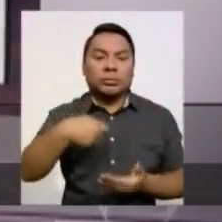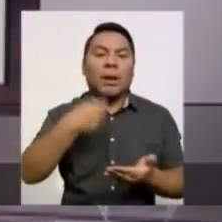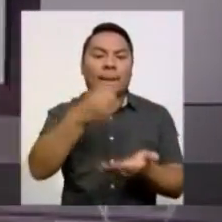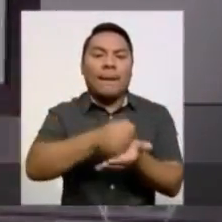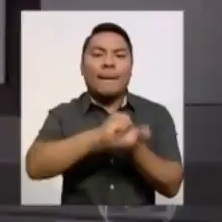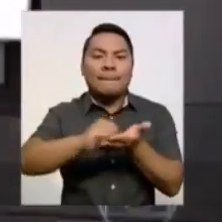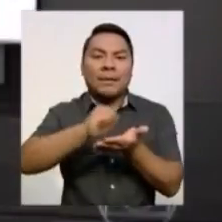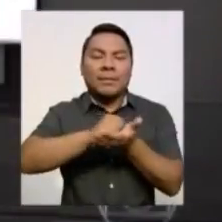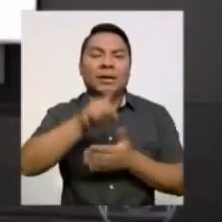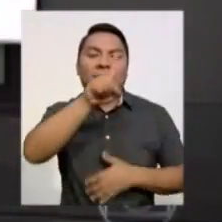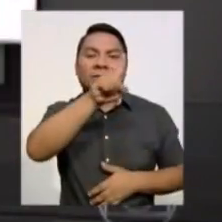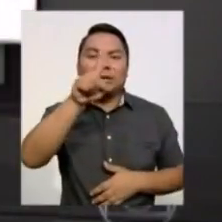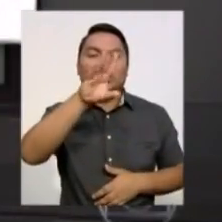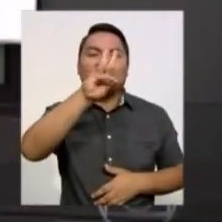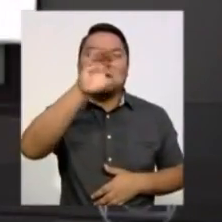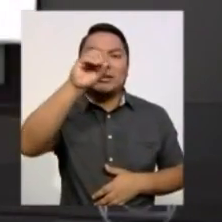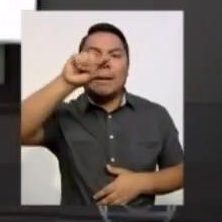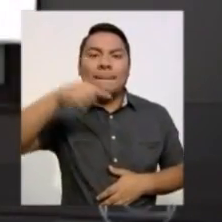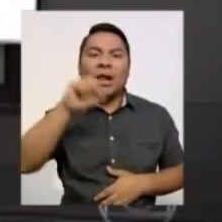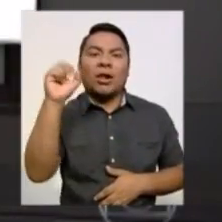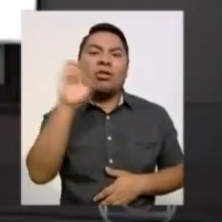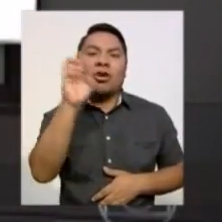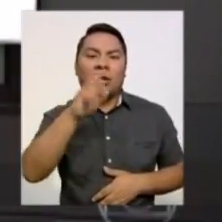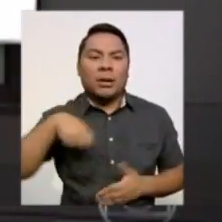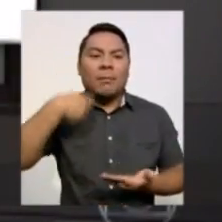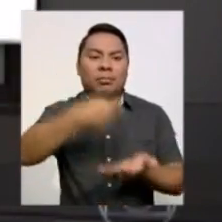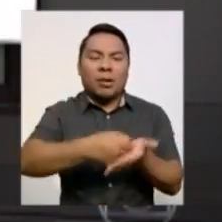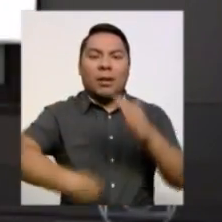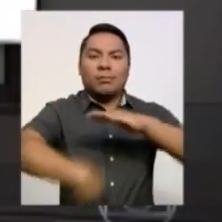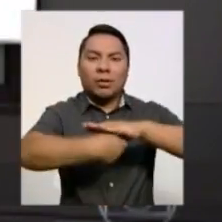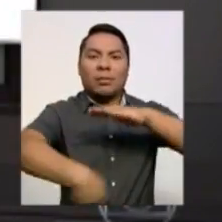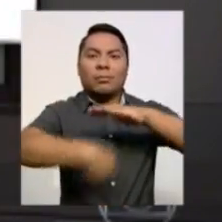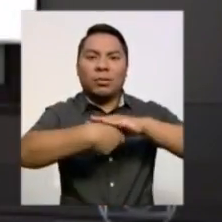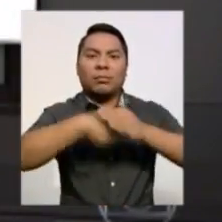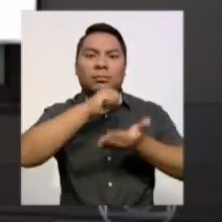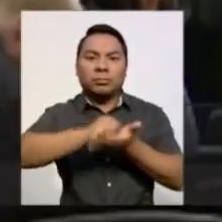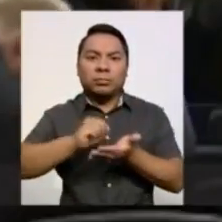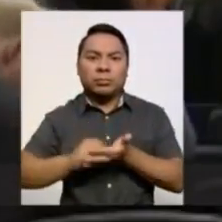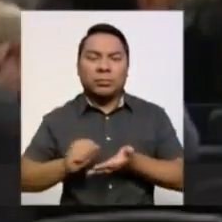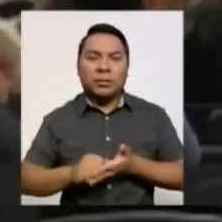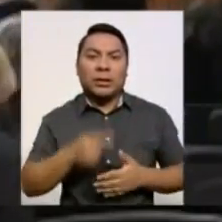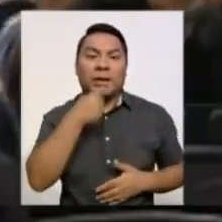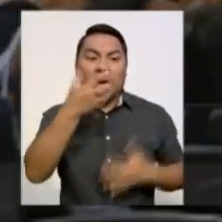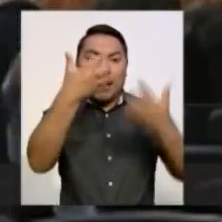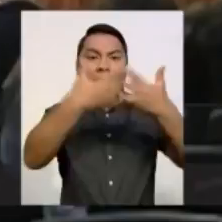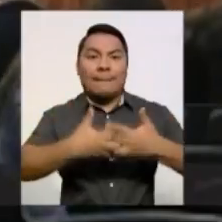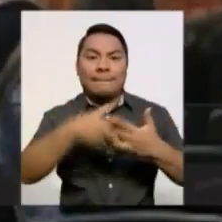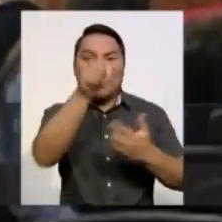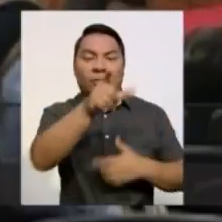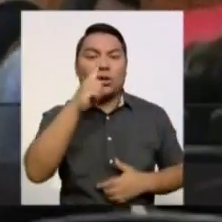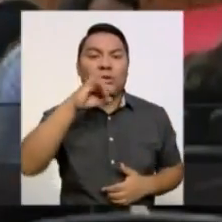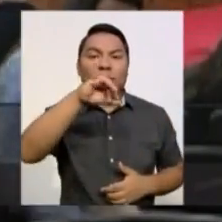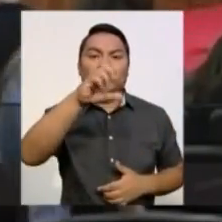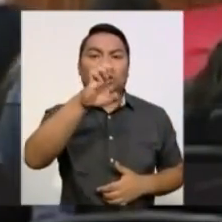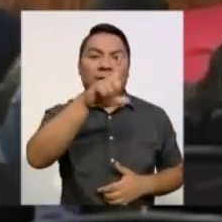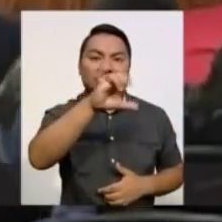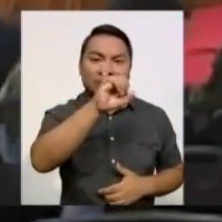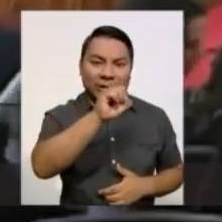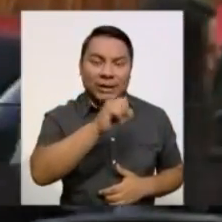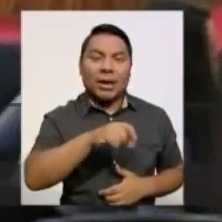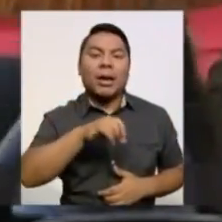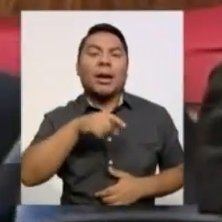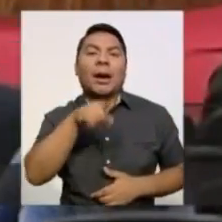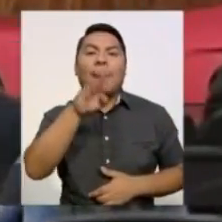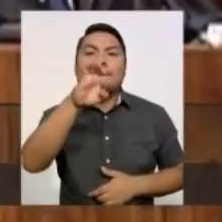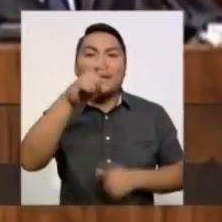mensualmente 160 mil dólares a Cuña. En el reportaje se asegura además que los empresarios Joeslao Bactista y Wesley